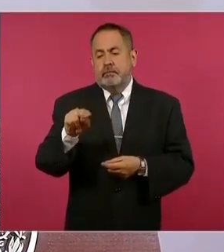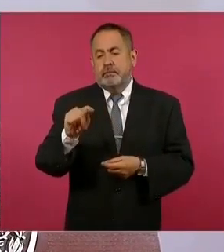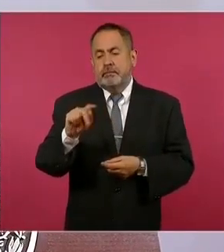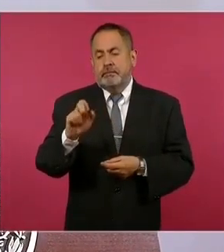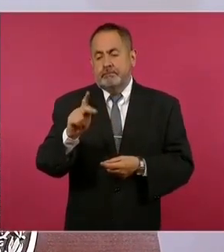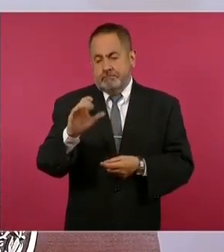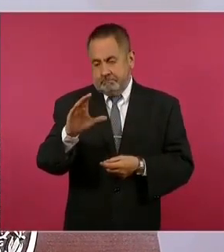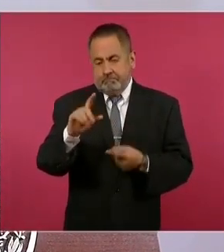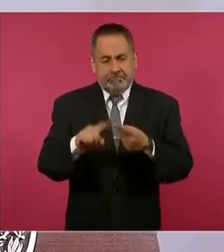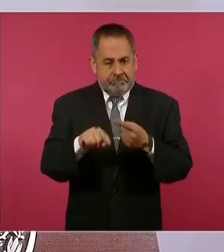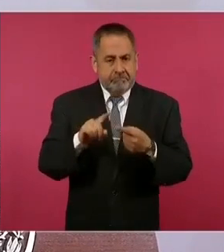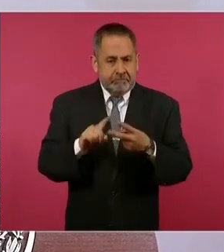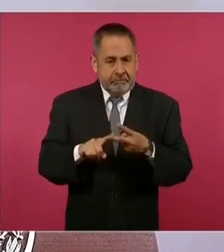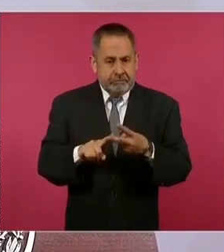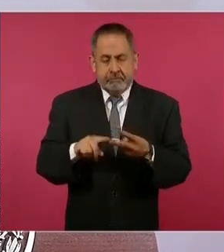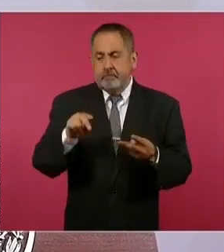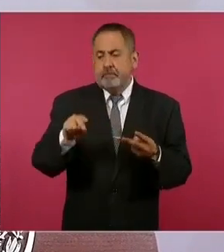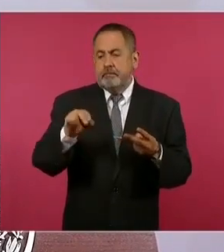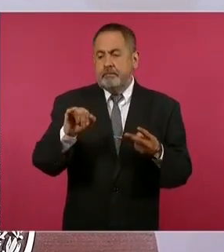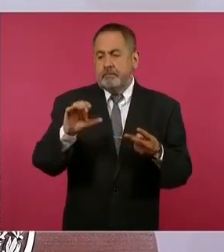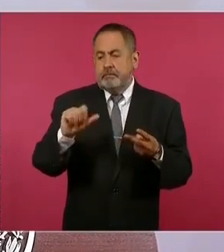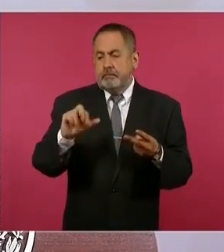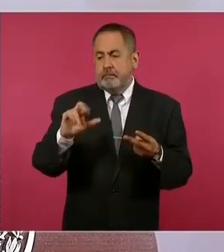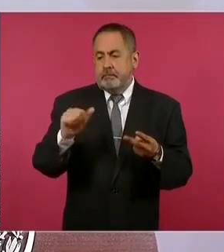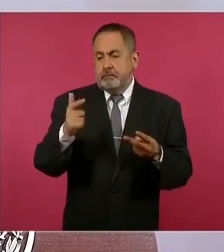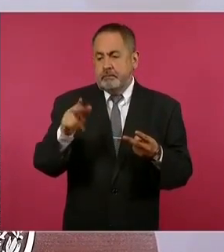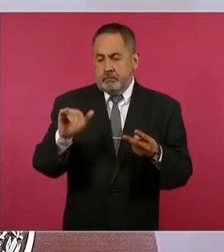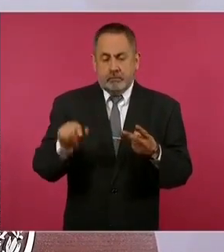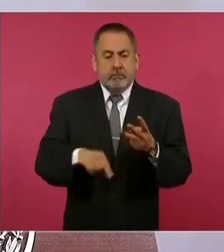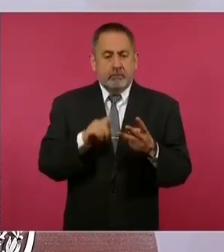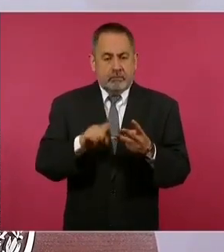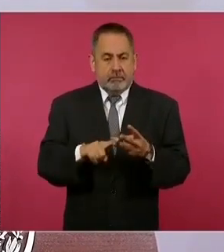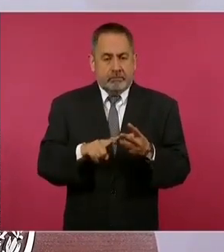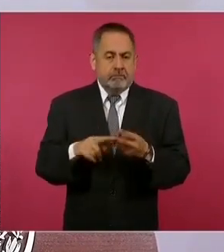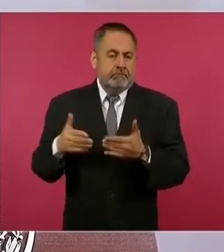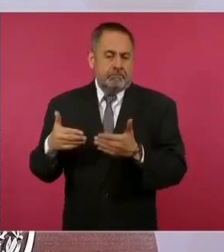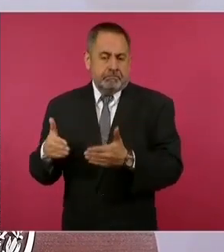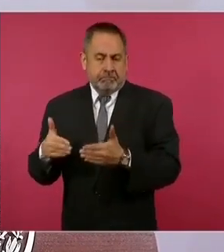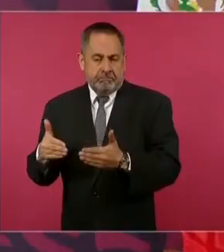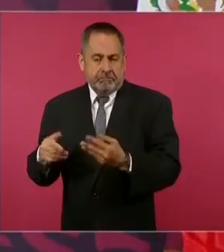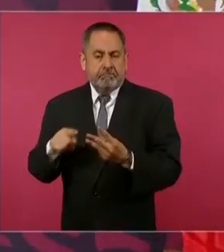Nicaragua y Panamá.